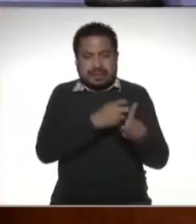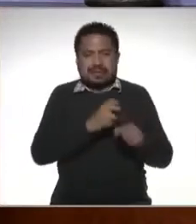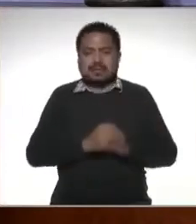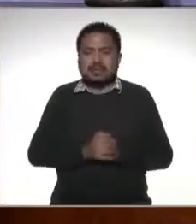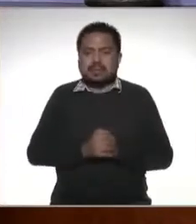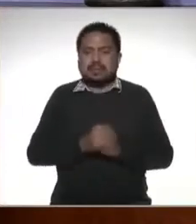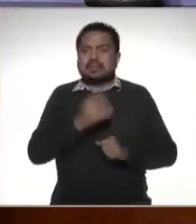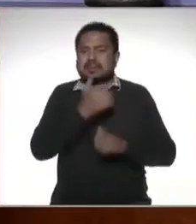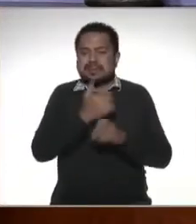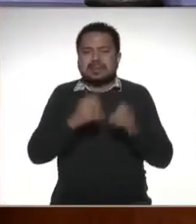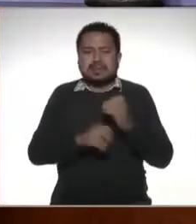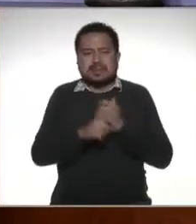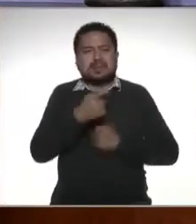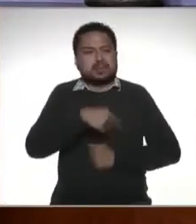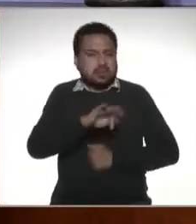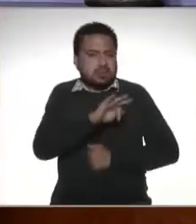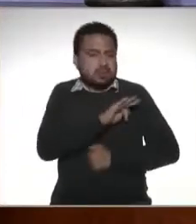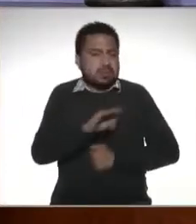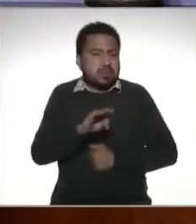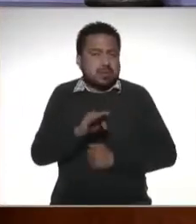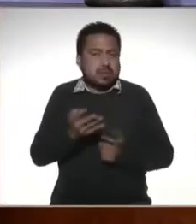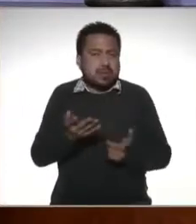son situaciones que se pueden